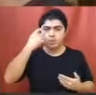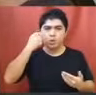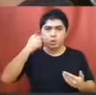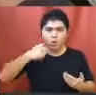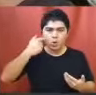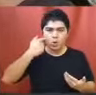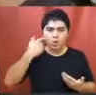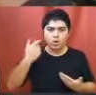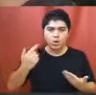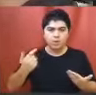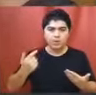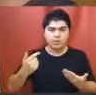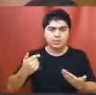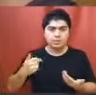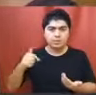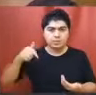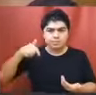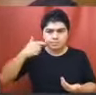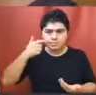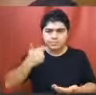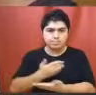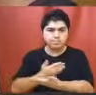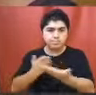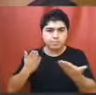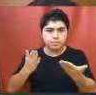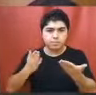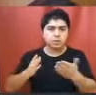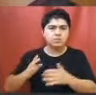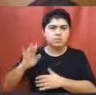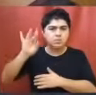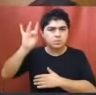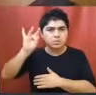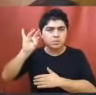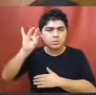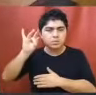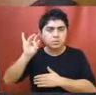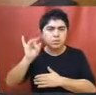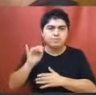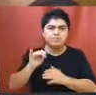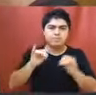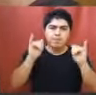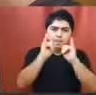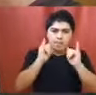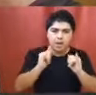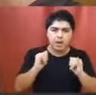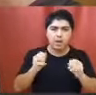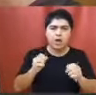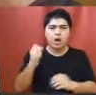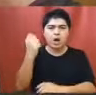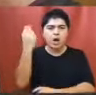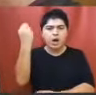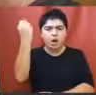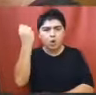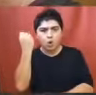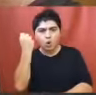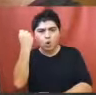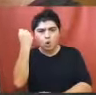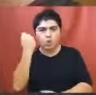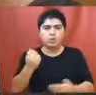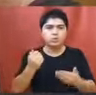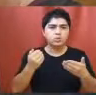tiempos muy difíciles en nuestro país en la faz económica y social y